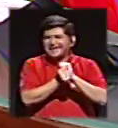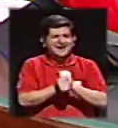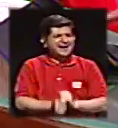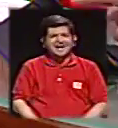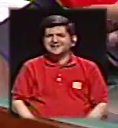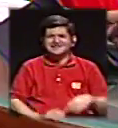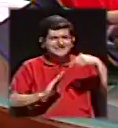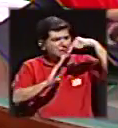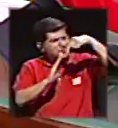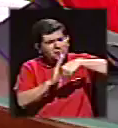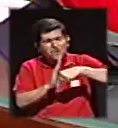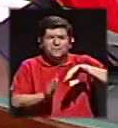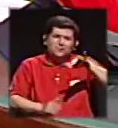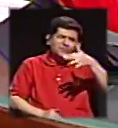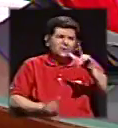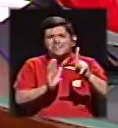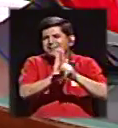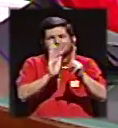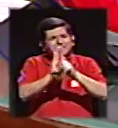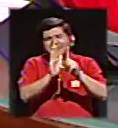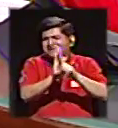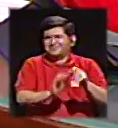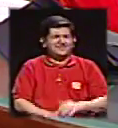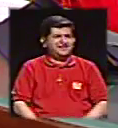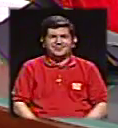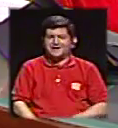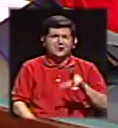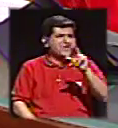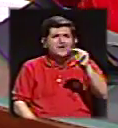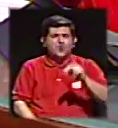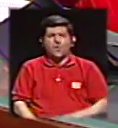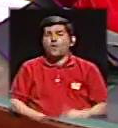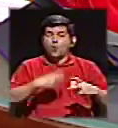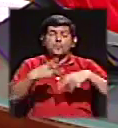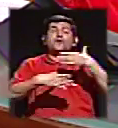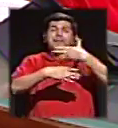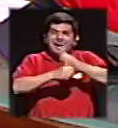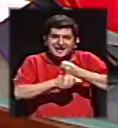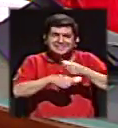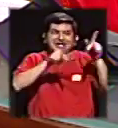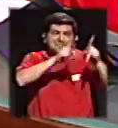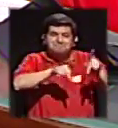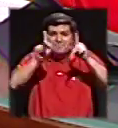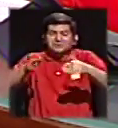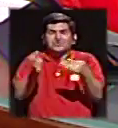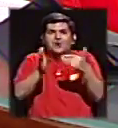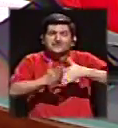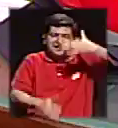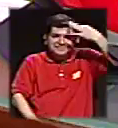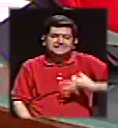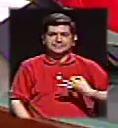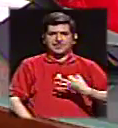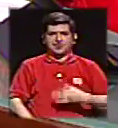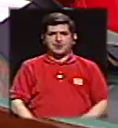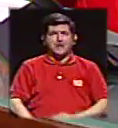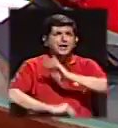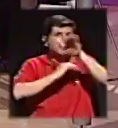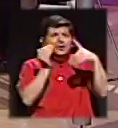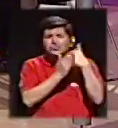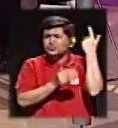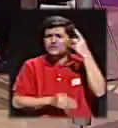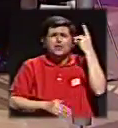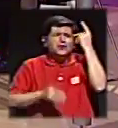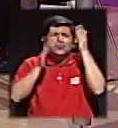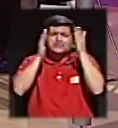sustanciales o de más o menos leyes, sinceramente. Yo creo que es un problema de hacer para que el ciudadano vuelva a creer. Todos los